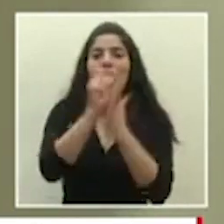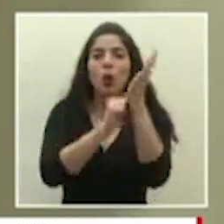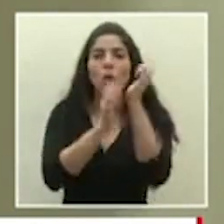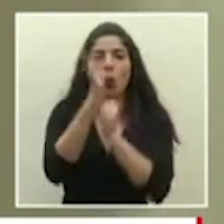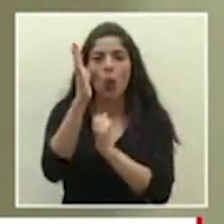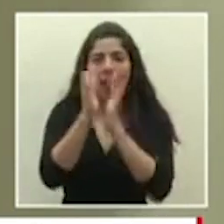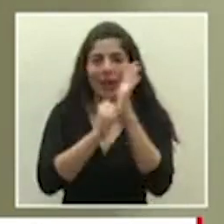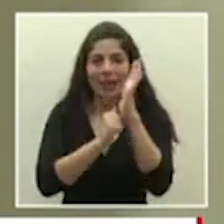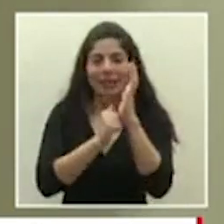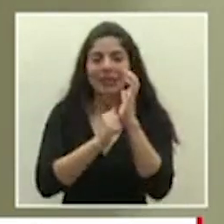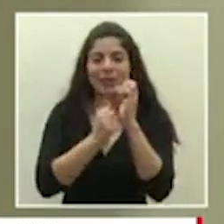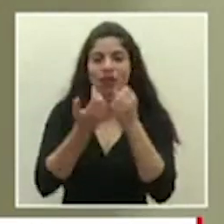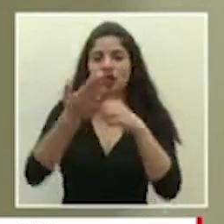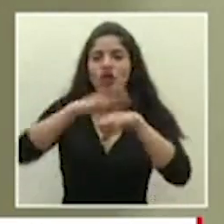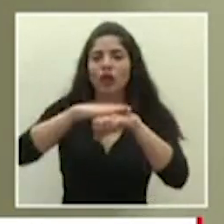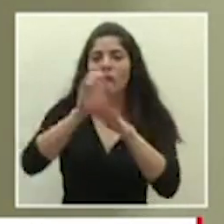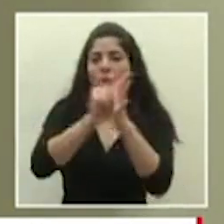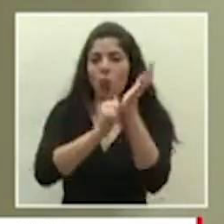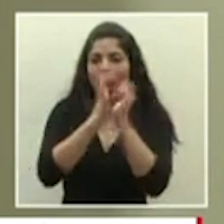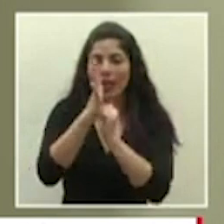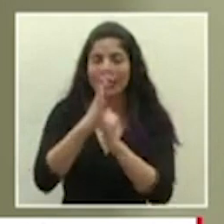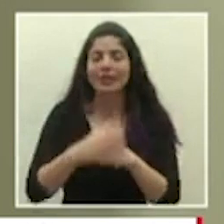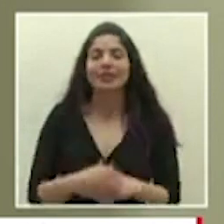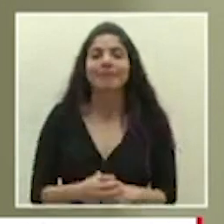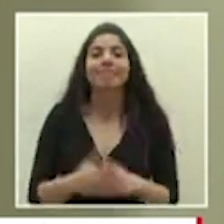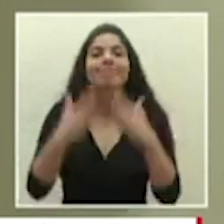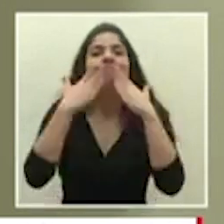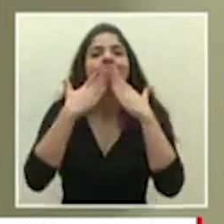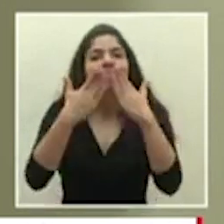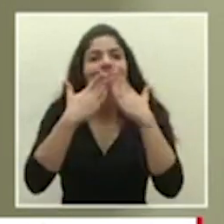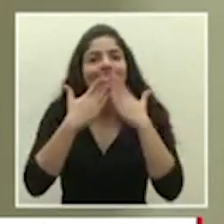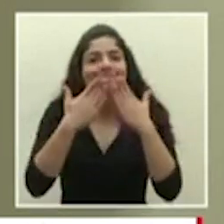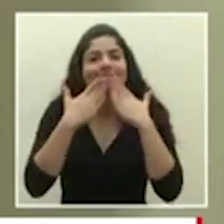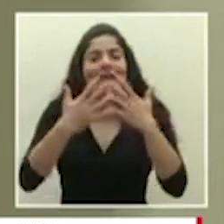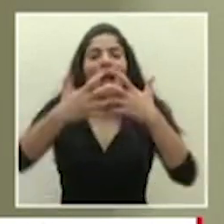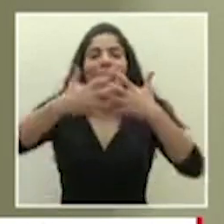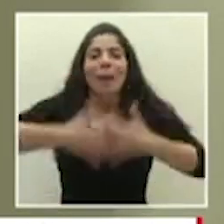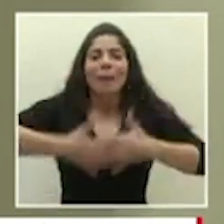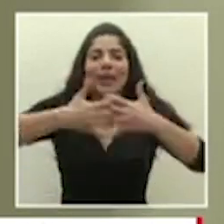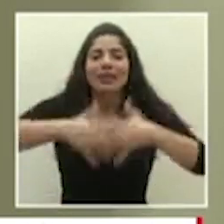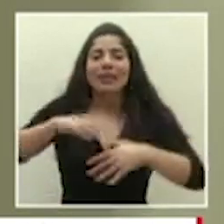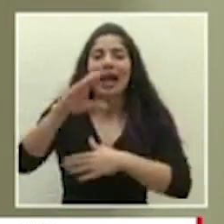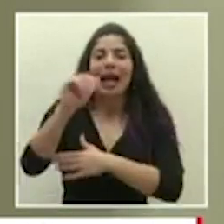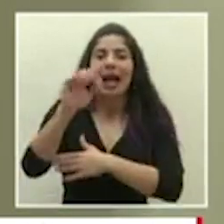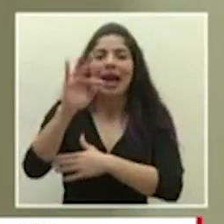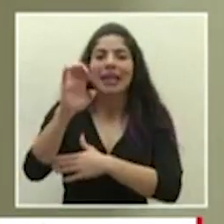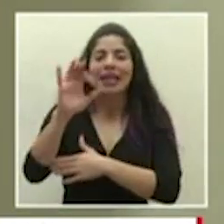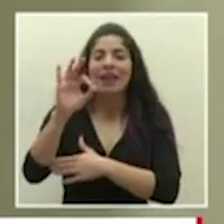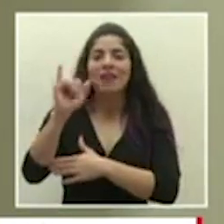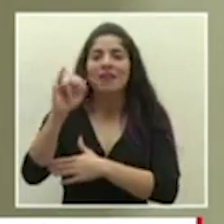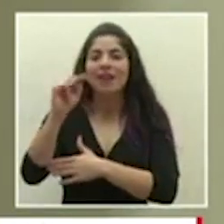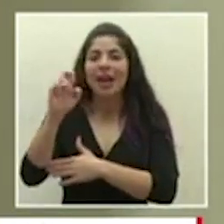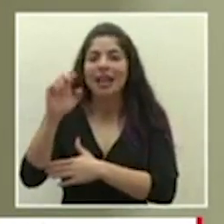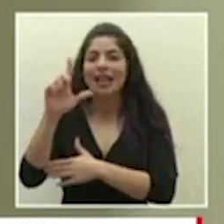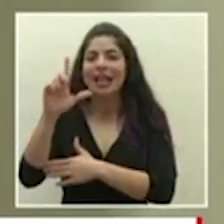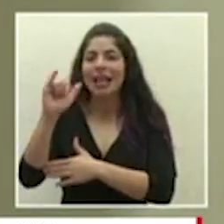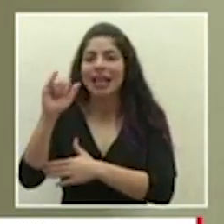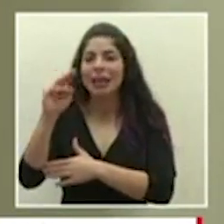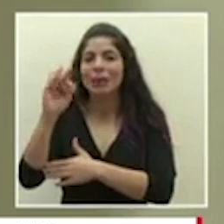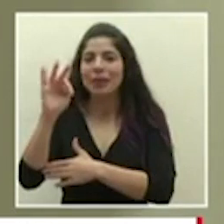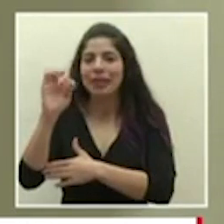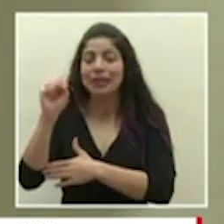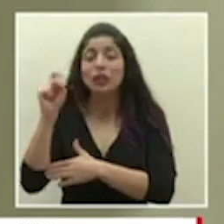o de sobreguantes agradecemos a la empresa KT Fine Linens que